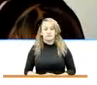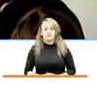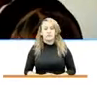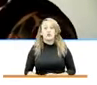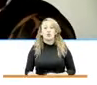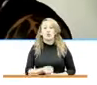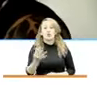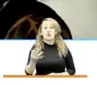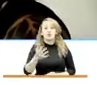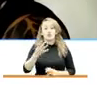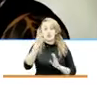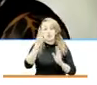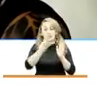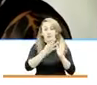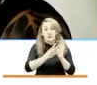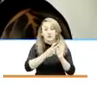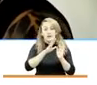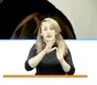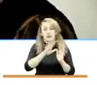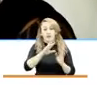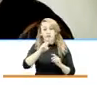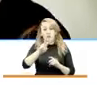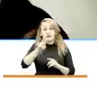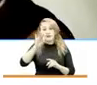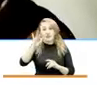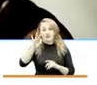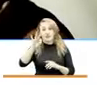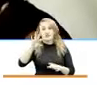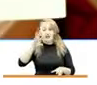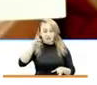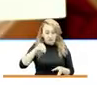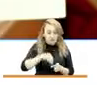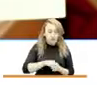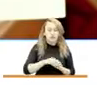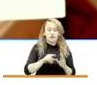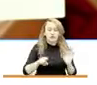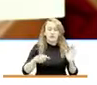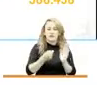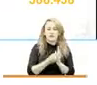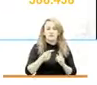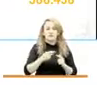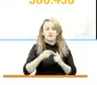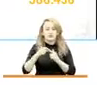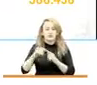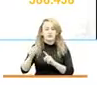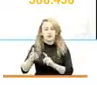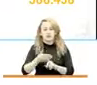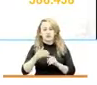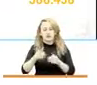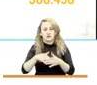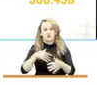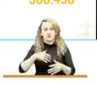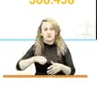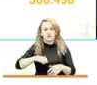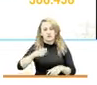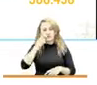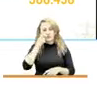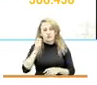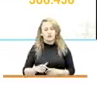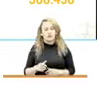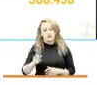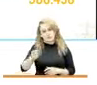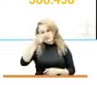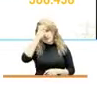.523 archivos incorporados al Registro Especial para la Protección de Archivos de Derechos Humanos y Memoria